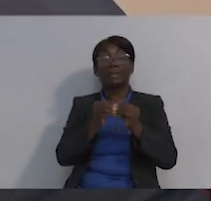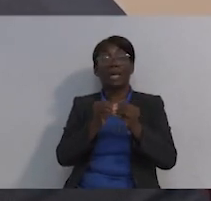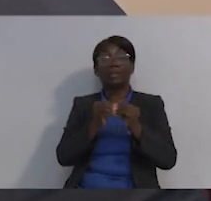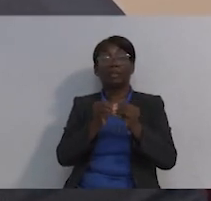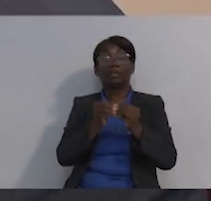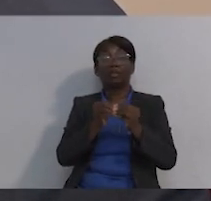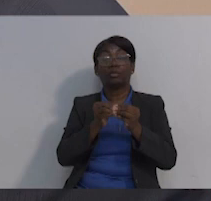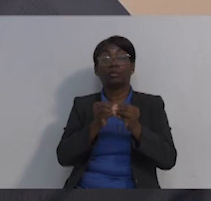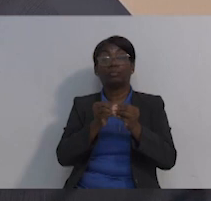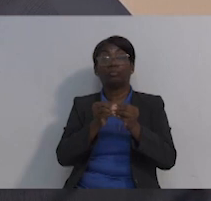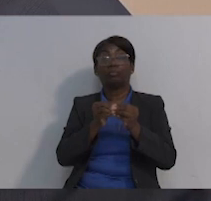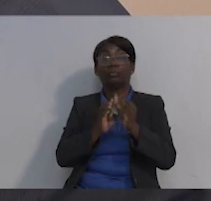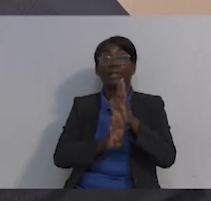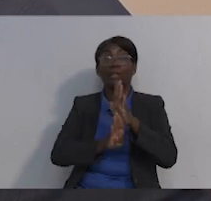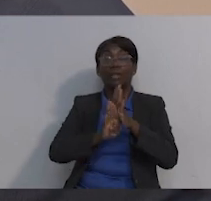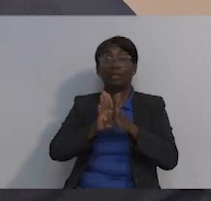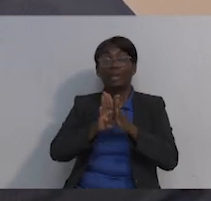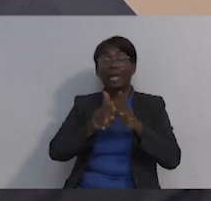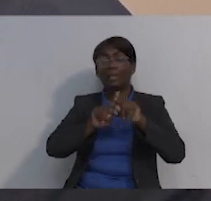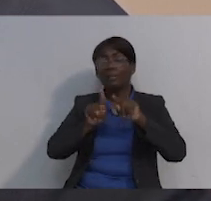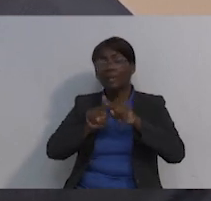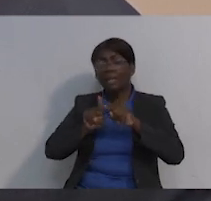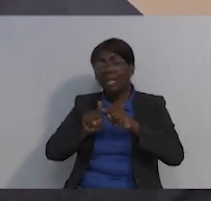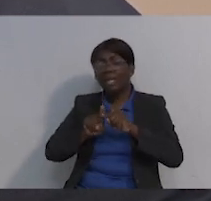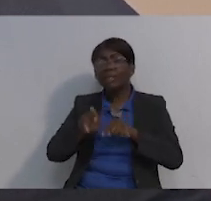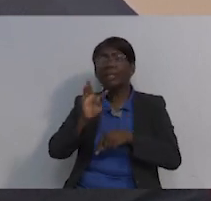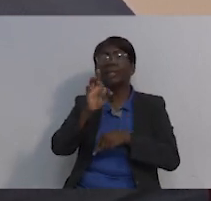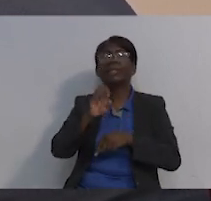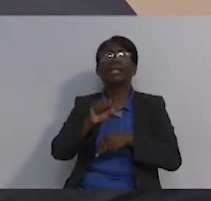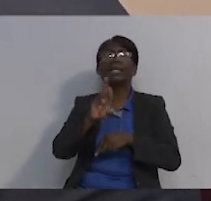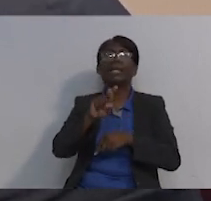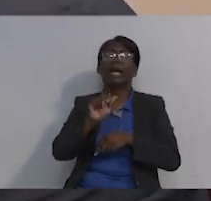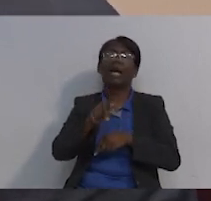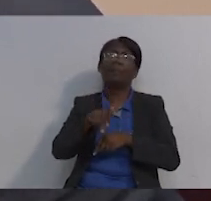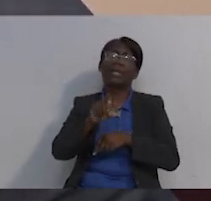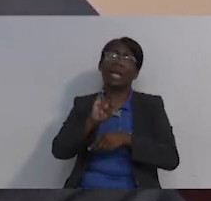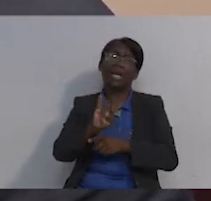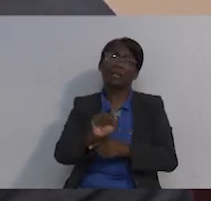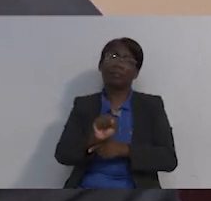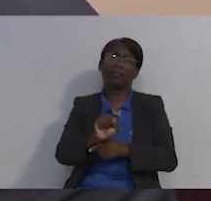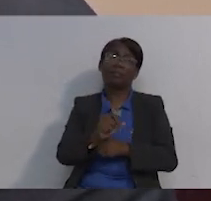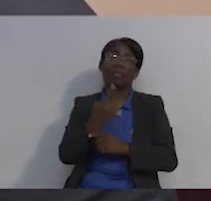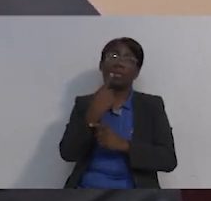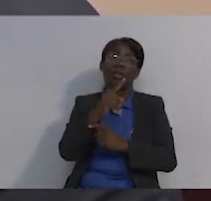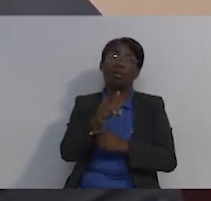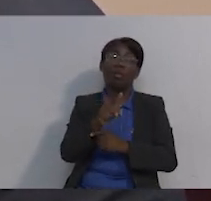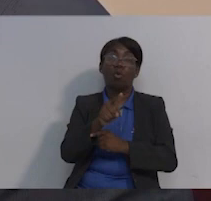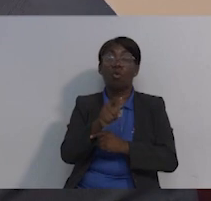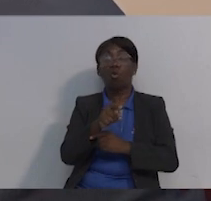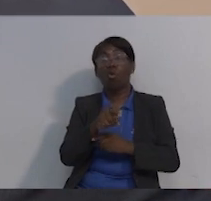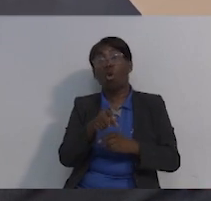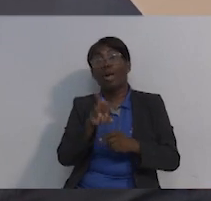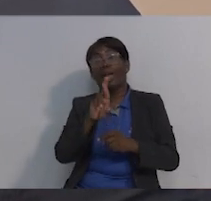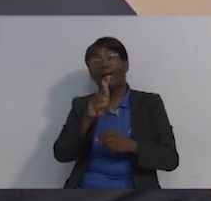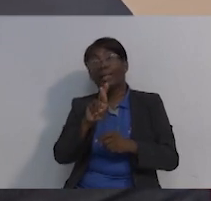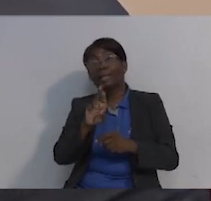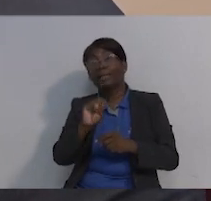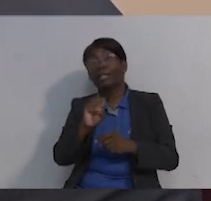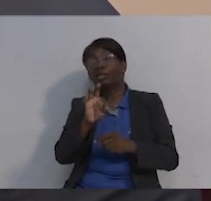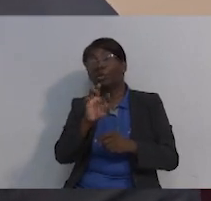de tratamientos, ya sea con receptores hormonales o con receptores de proliferación o crecimiento.